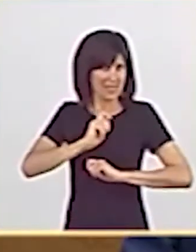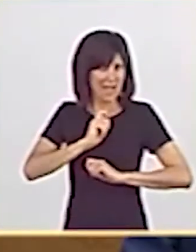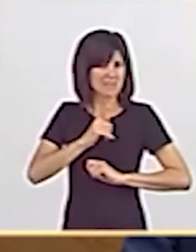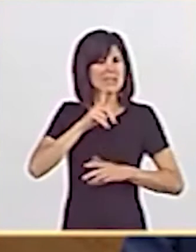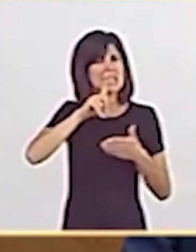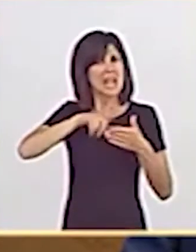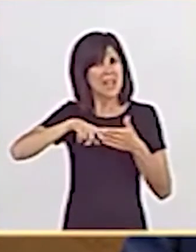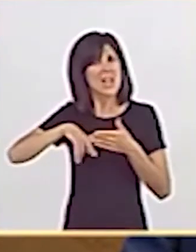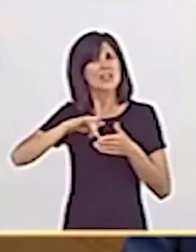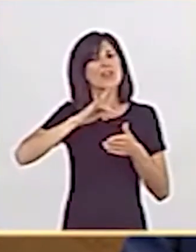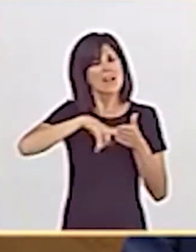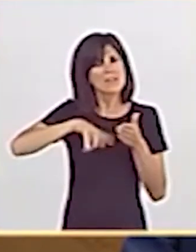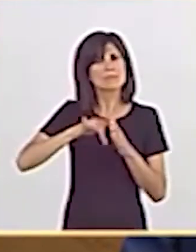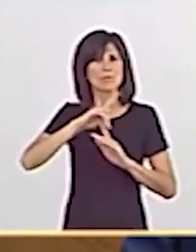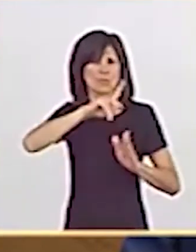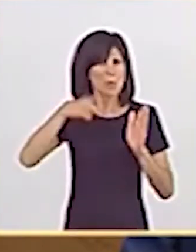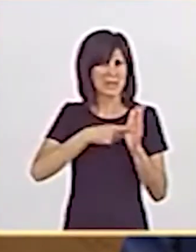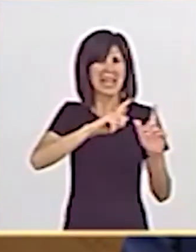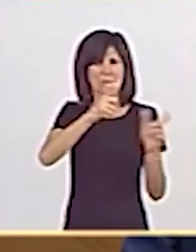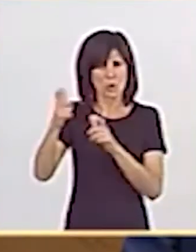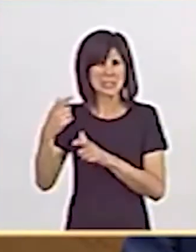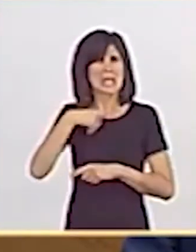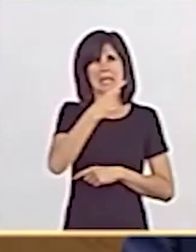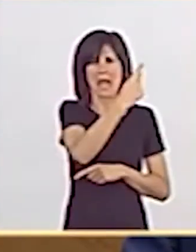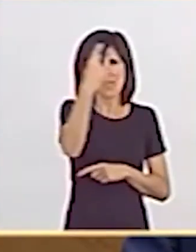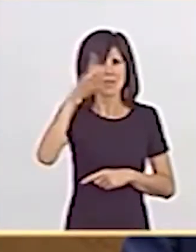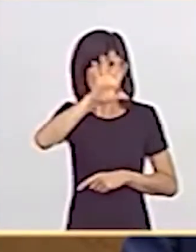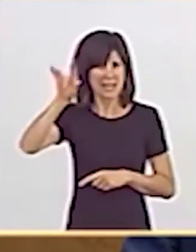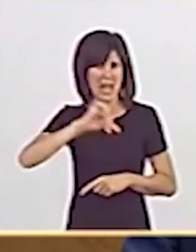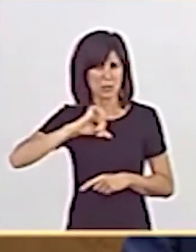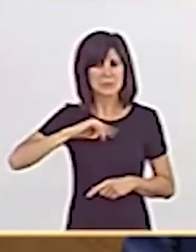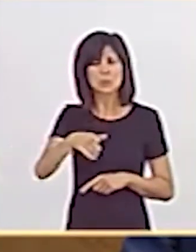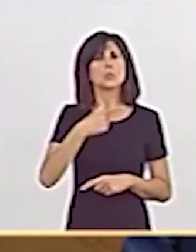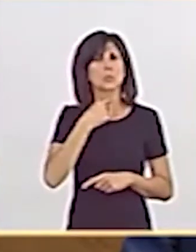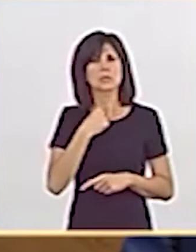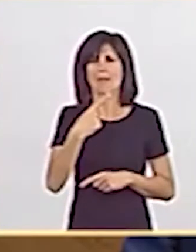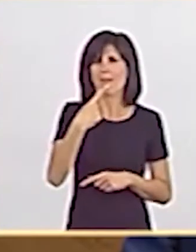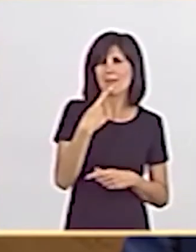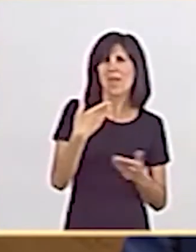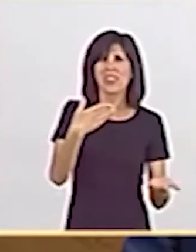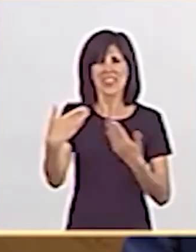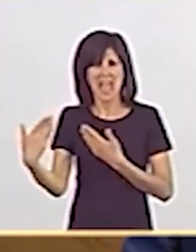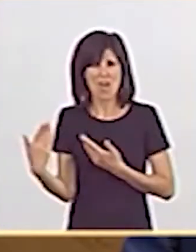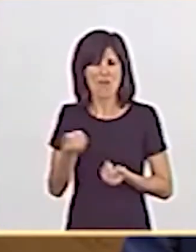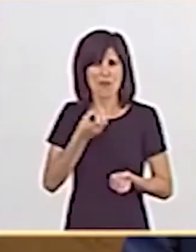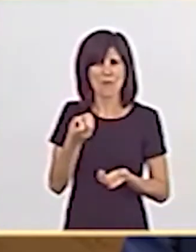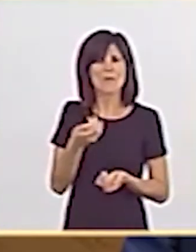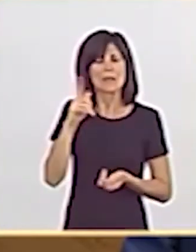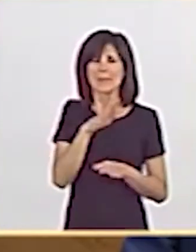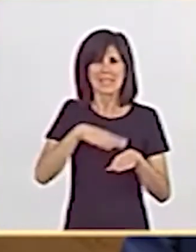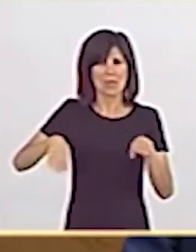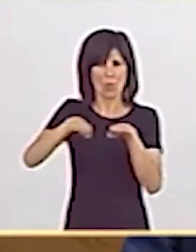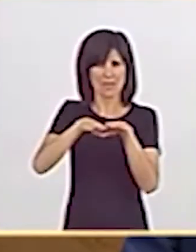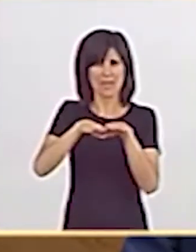reuniones con todas y cada una de las comunidades autónomas. A usted, que tanto le gusta hablar de diálogo y de